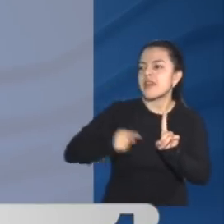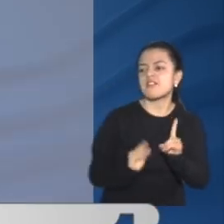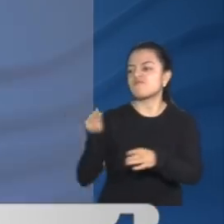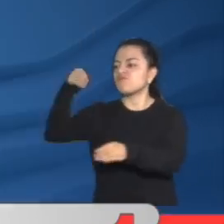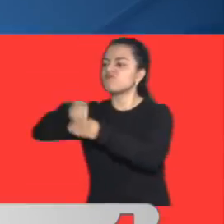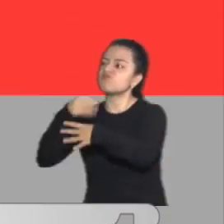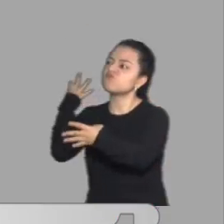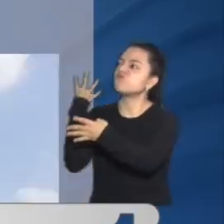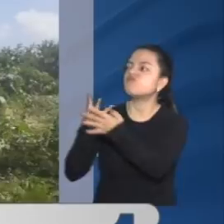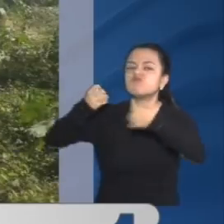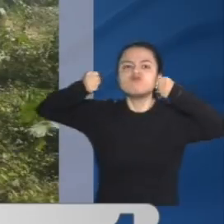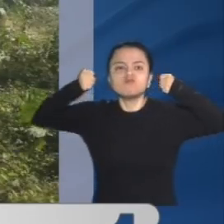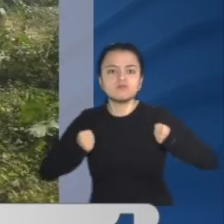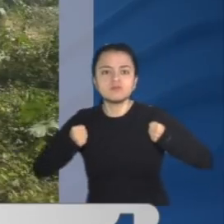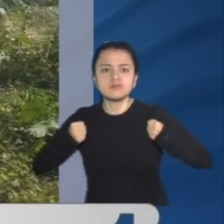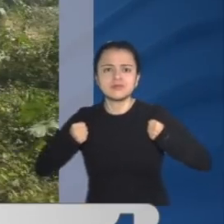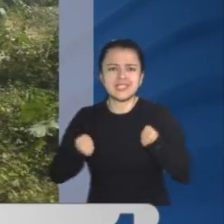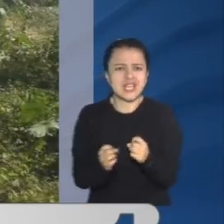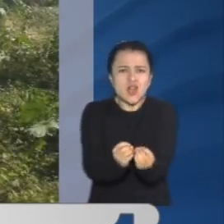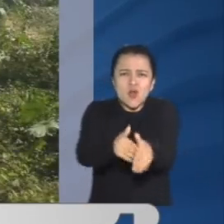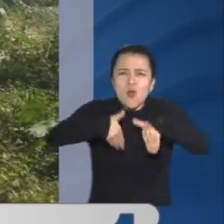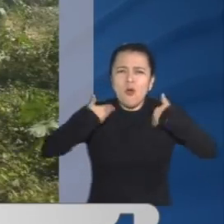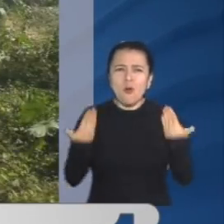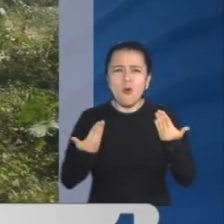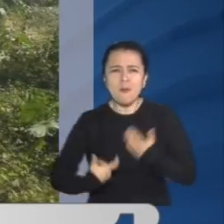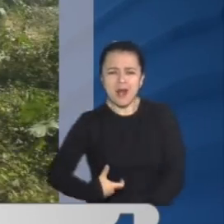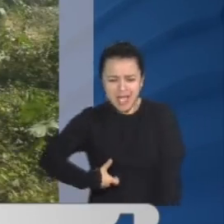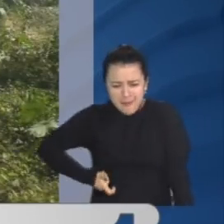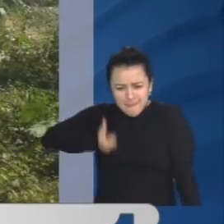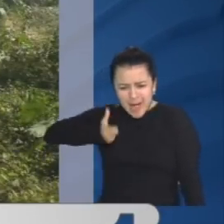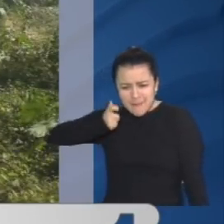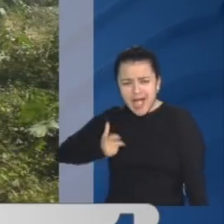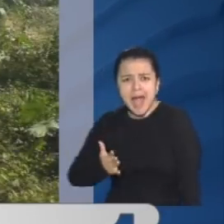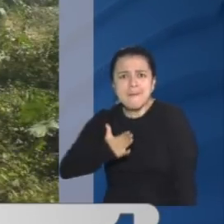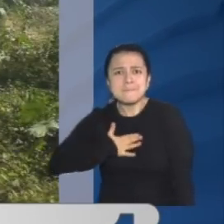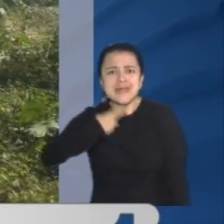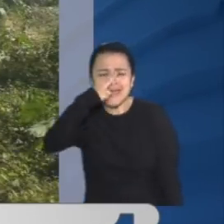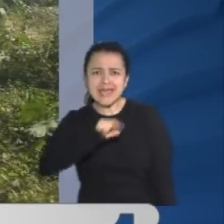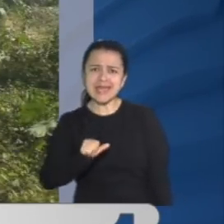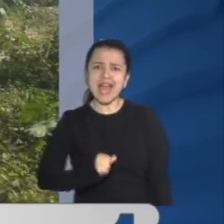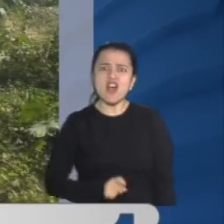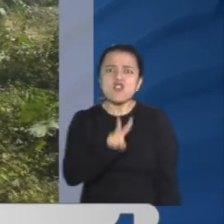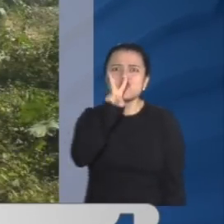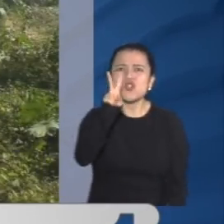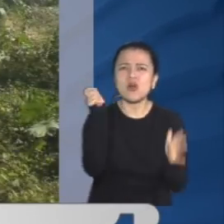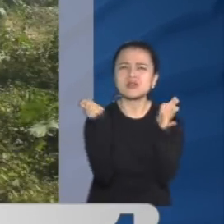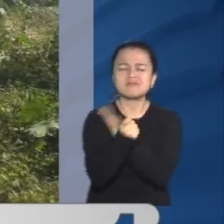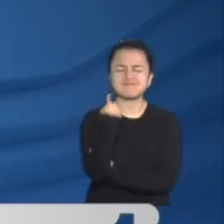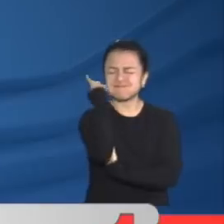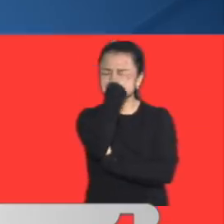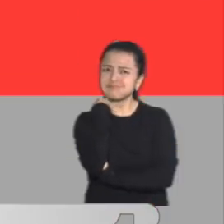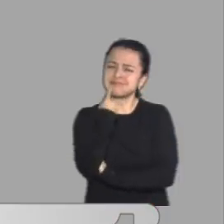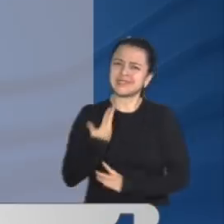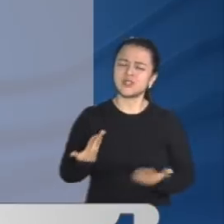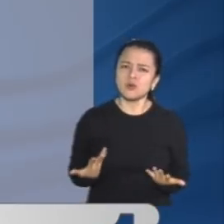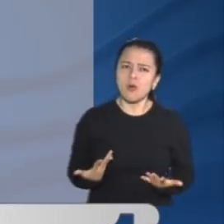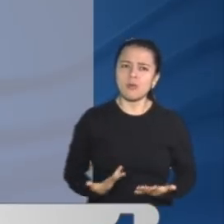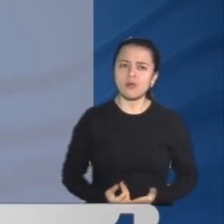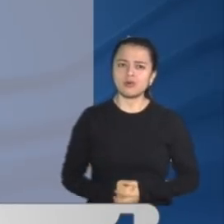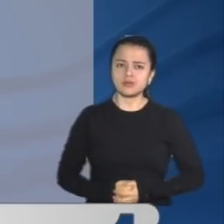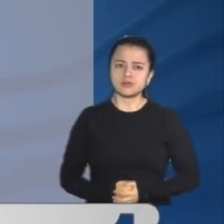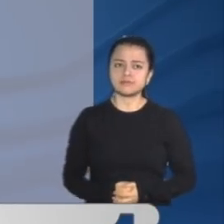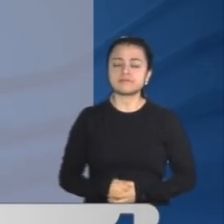fue atroz. ¿Cómo le va a disparar a mi hija que me arropen dos tiros en la cara? El CTI de la